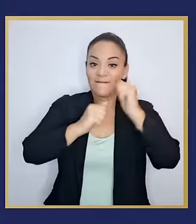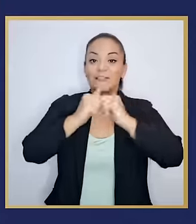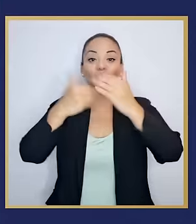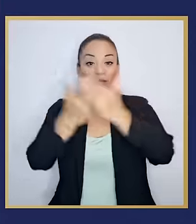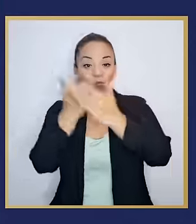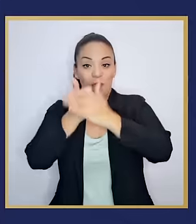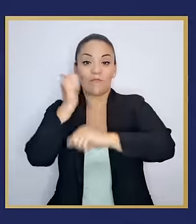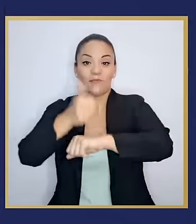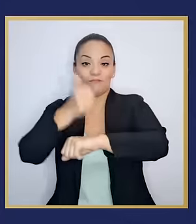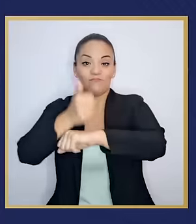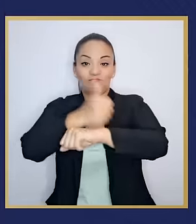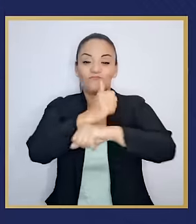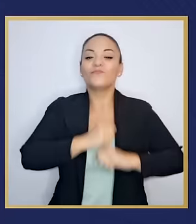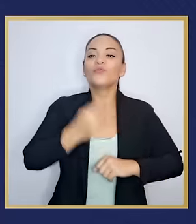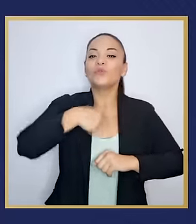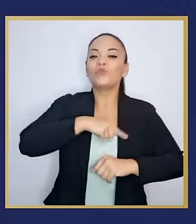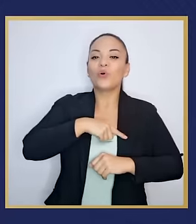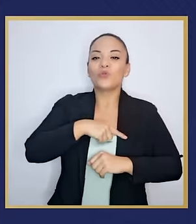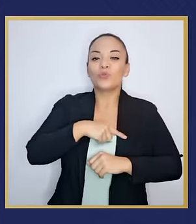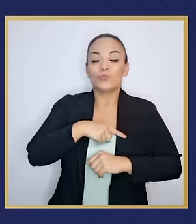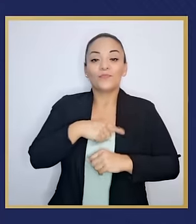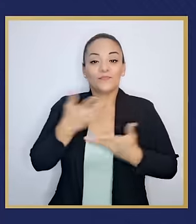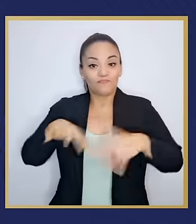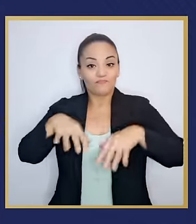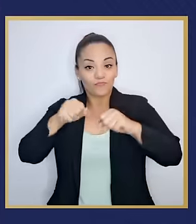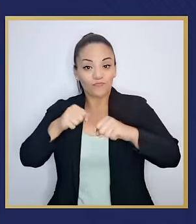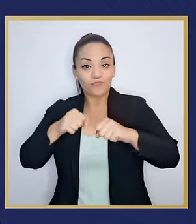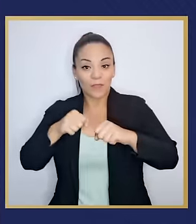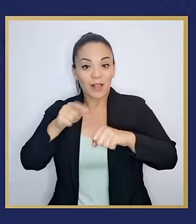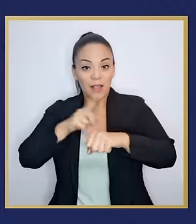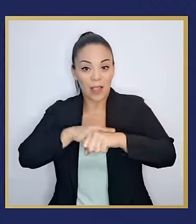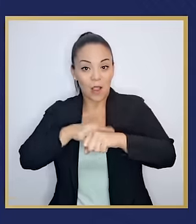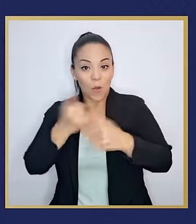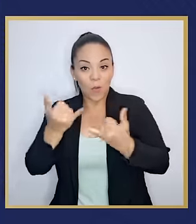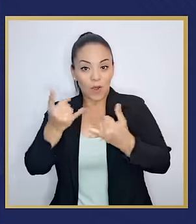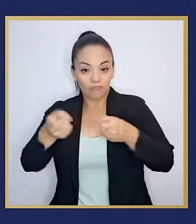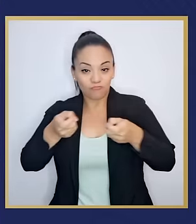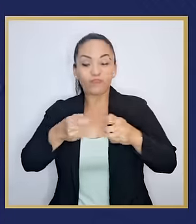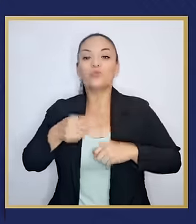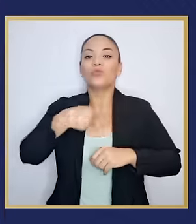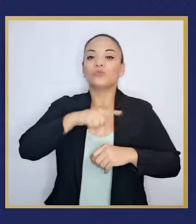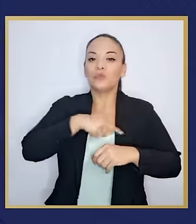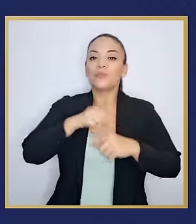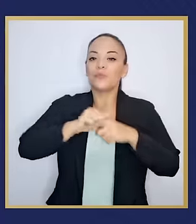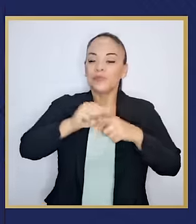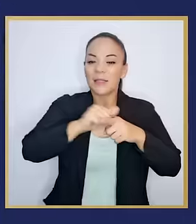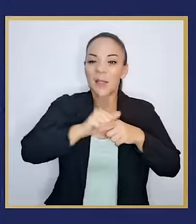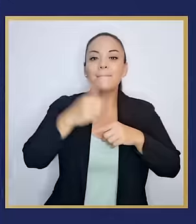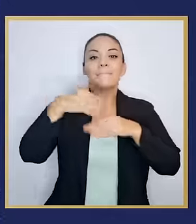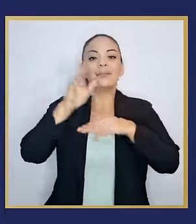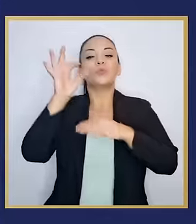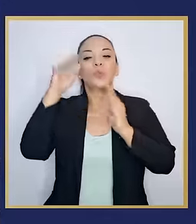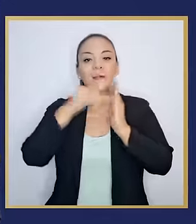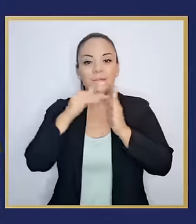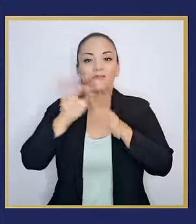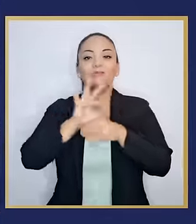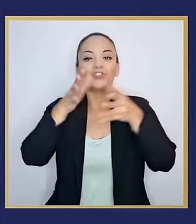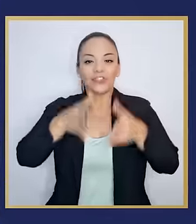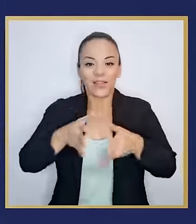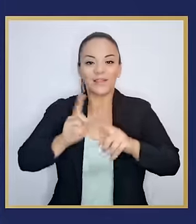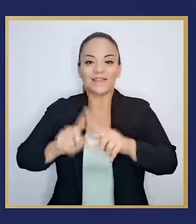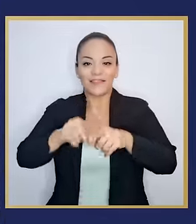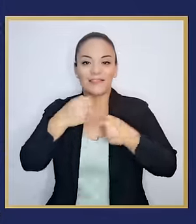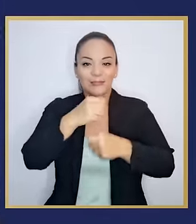entre otros proyectos. En este gobierno, hemos capacitado a más de 9 mil 300 funcionarios municipales de 90 gobiernos